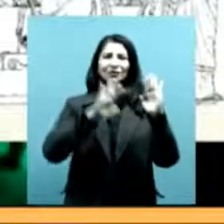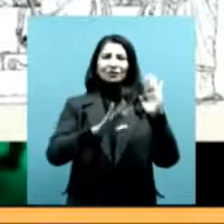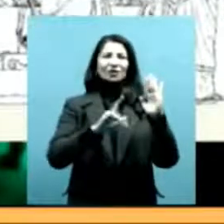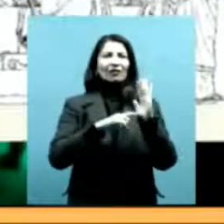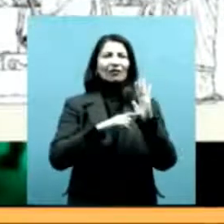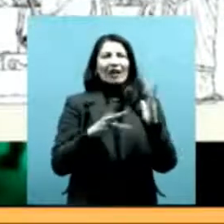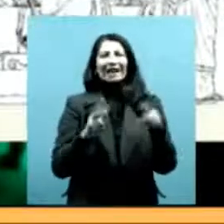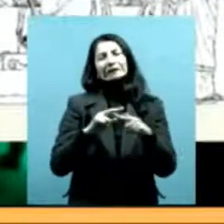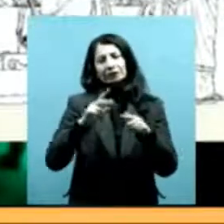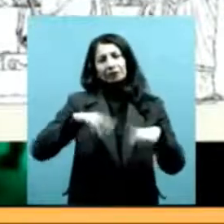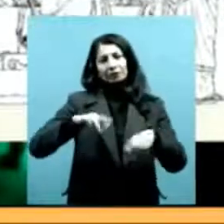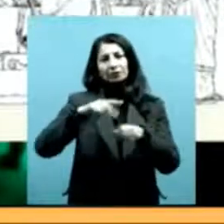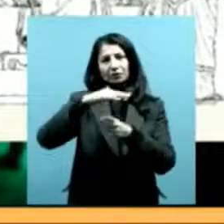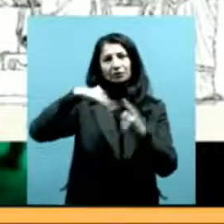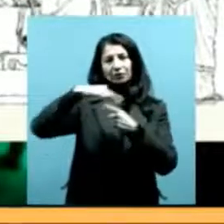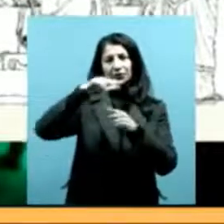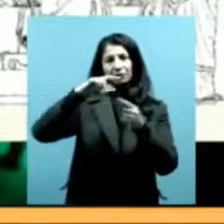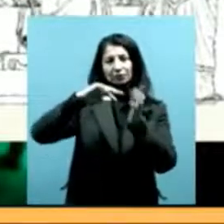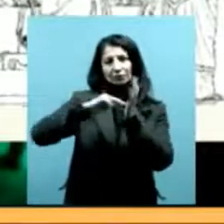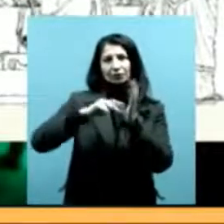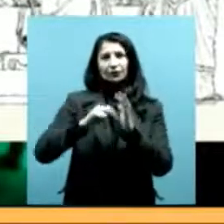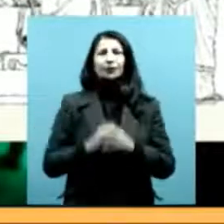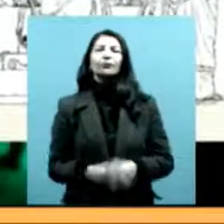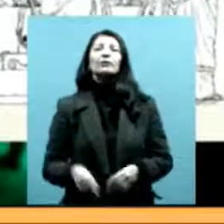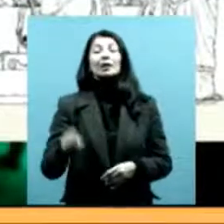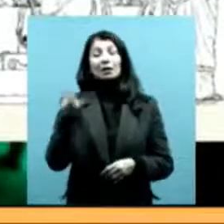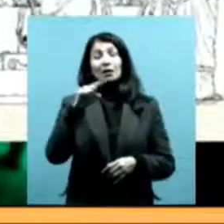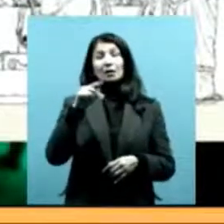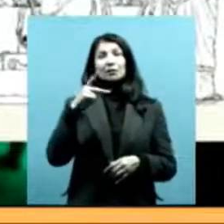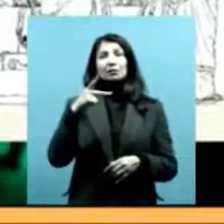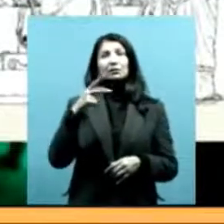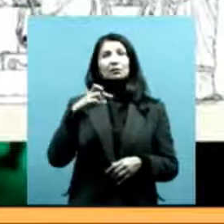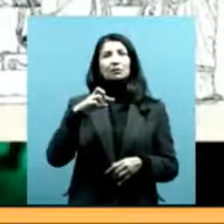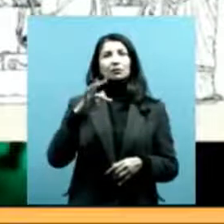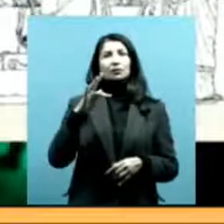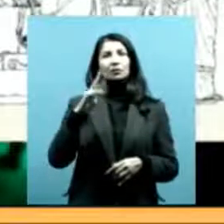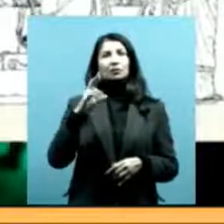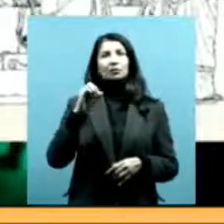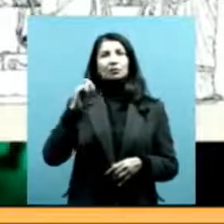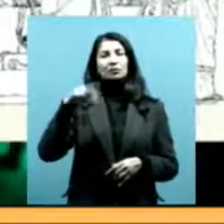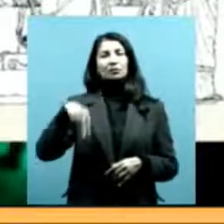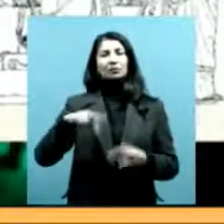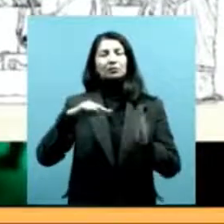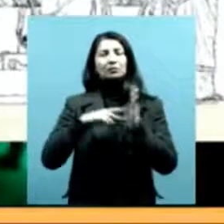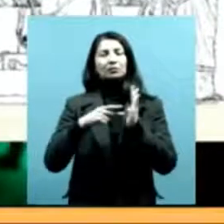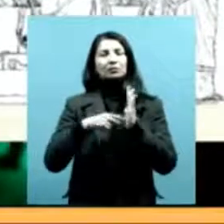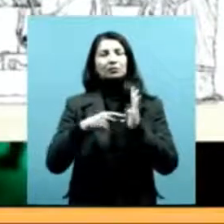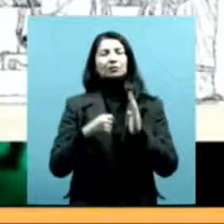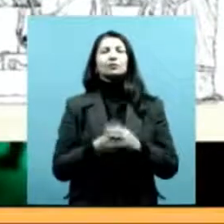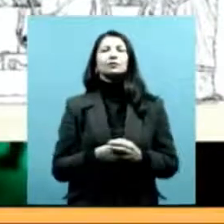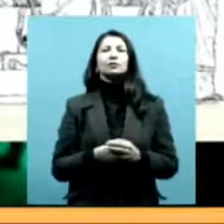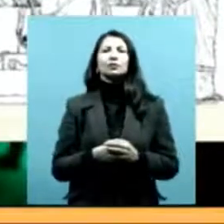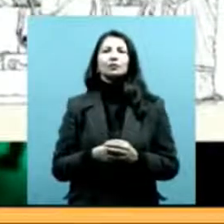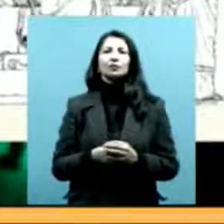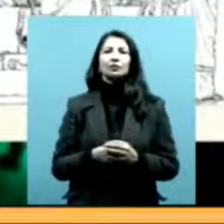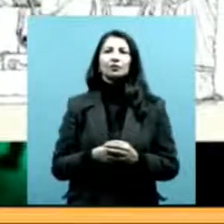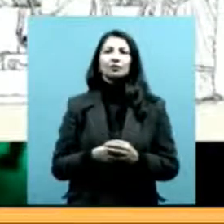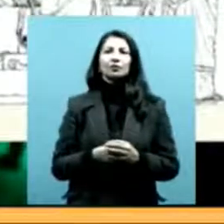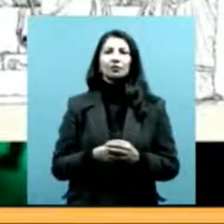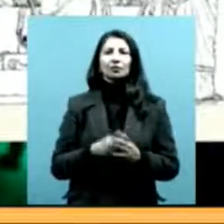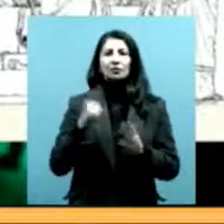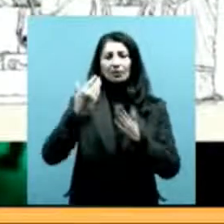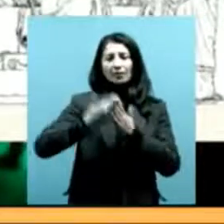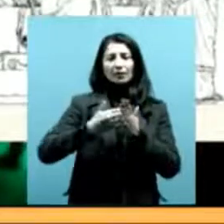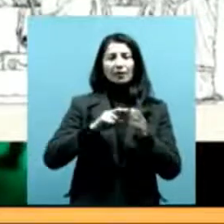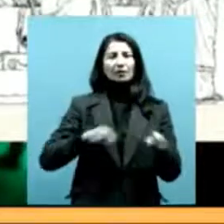Con esta idea del Skeptron, y de que ciertos documentos y ciertos papeles